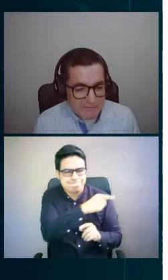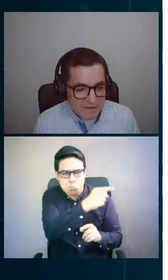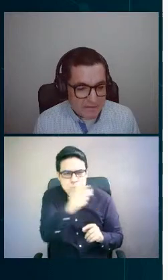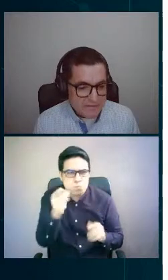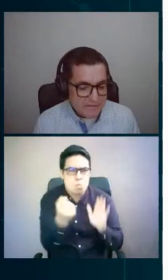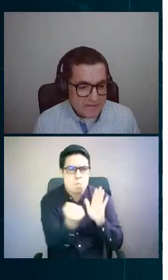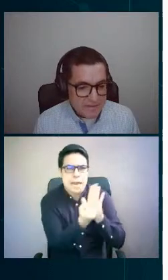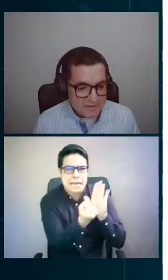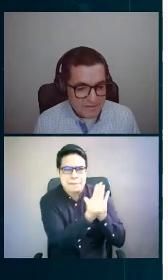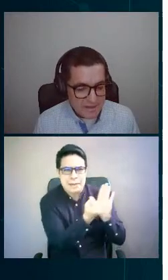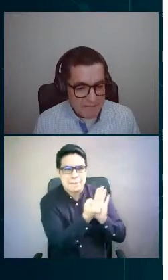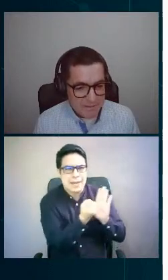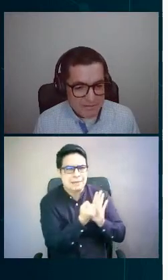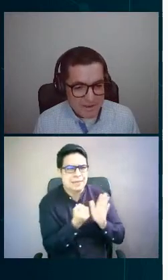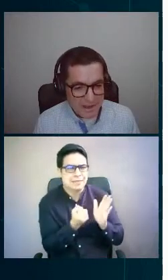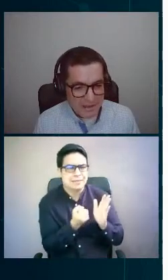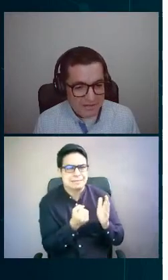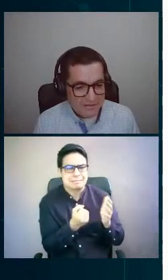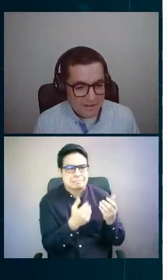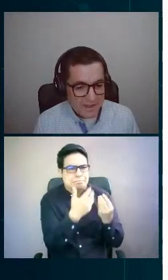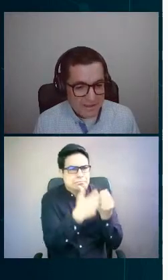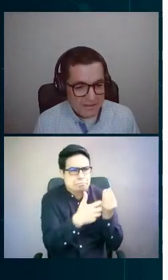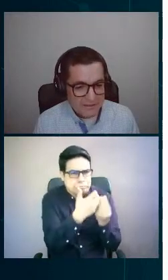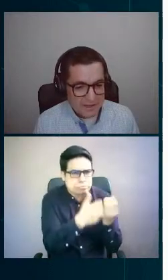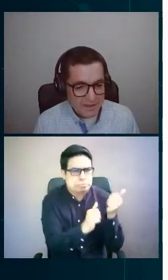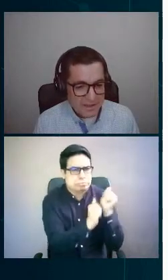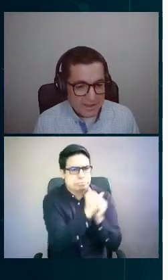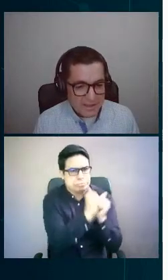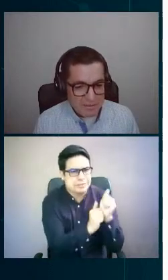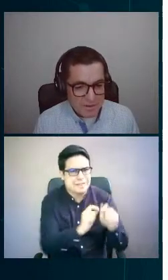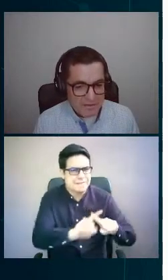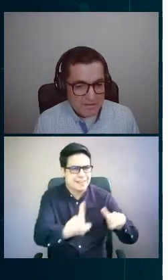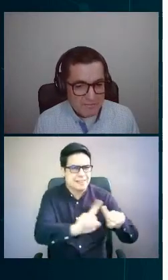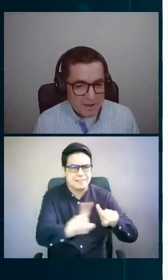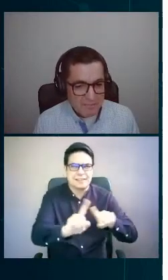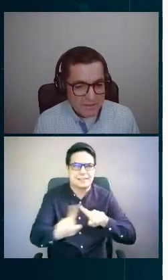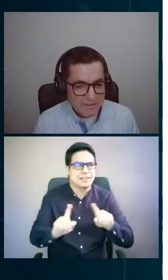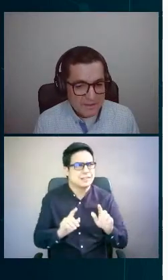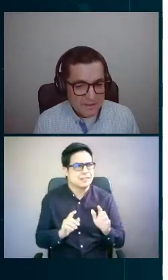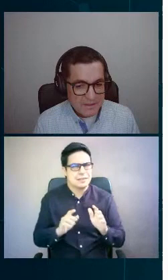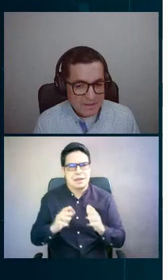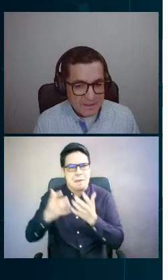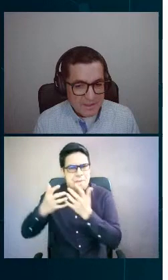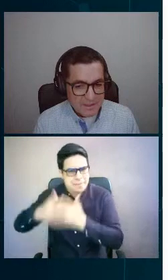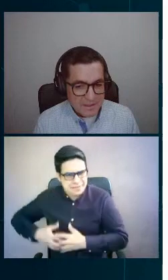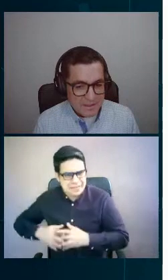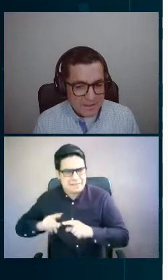hay diferentes sistemas empresariales que hay que integrar y principalmente